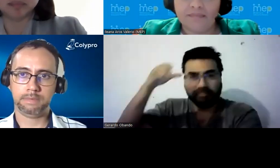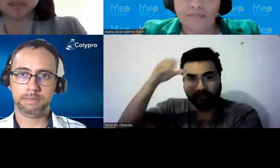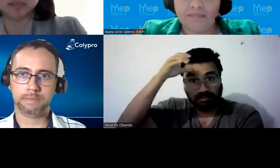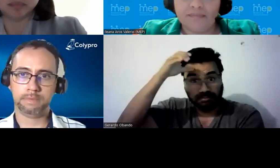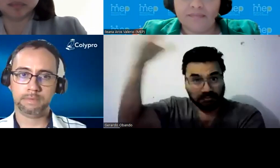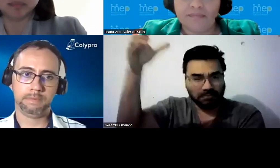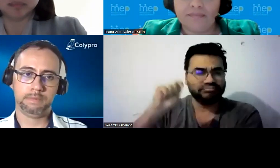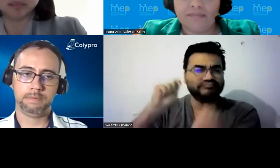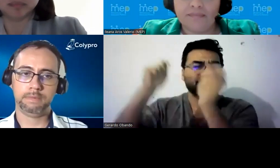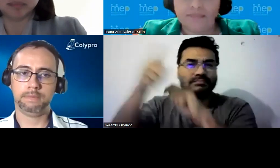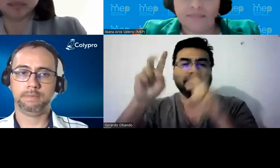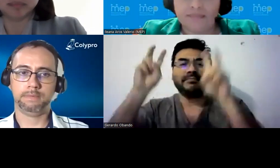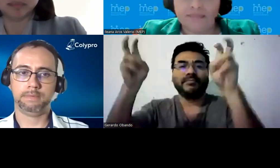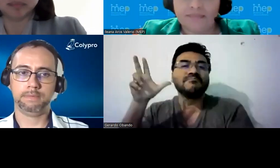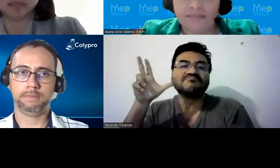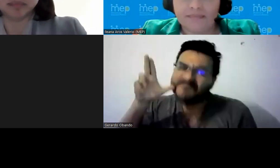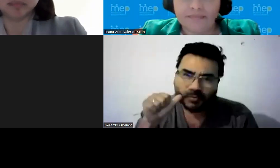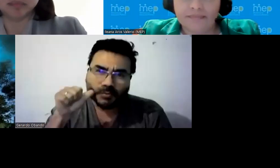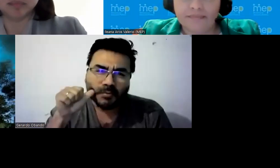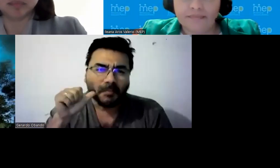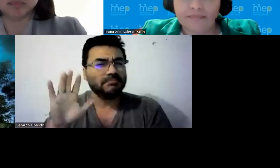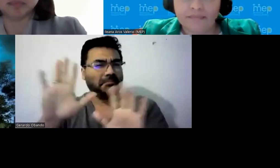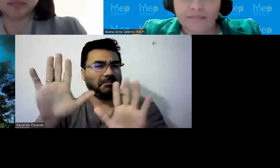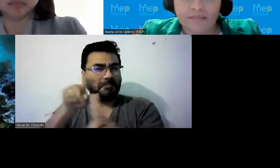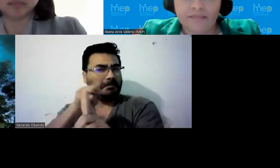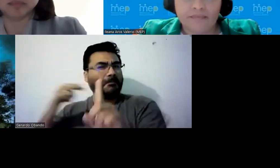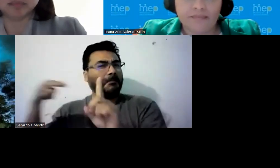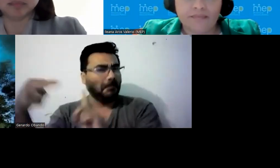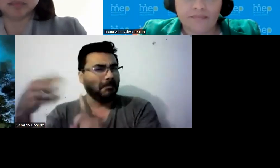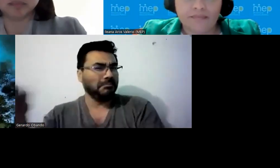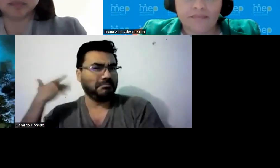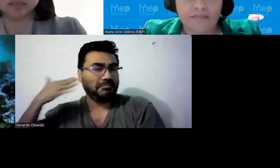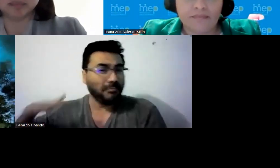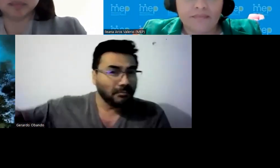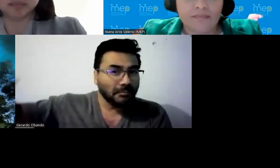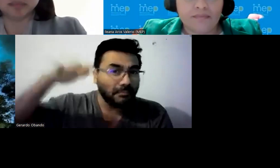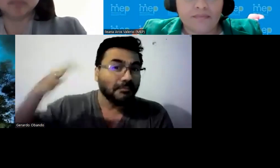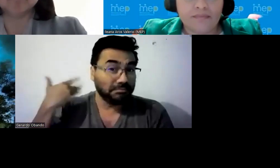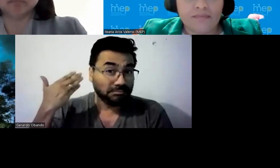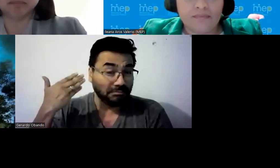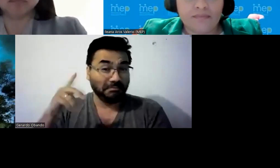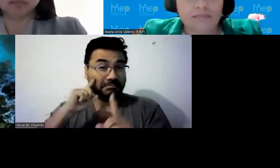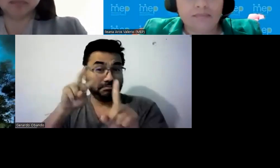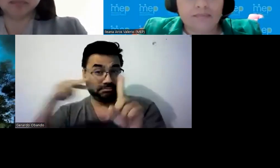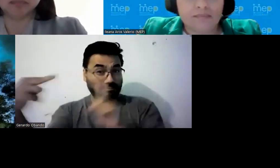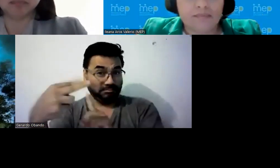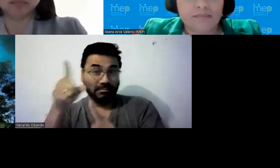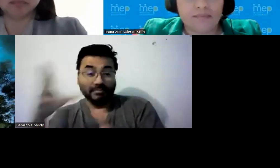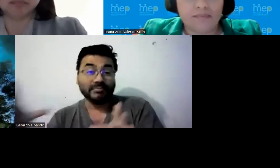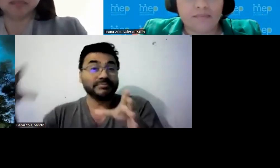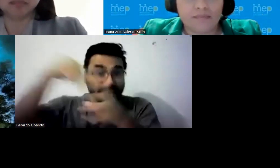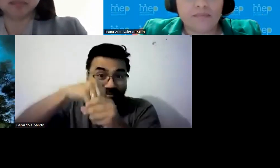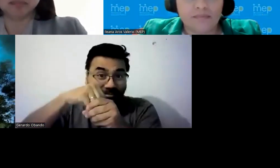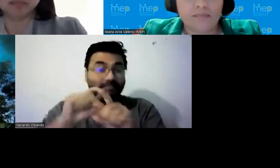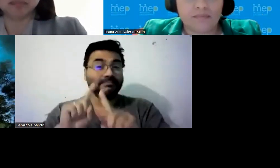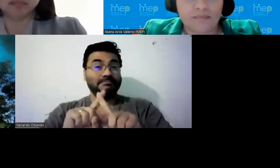temas muy interesantes desde hace mucho tiempo la cultura de nosotros siempre siempre ha sido machista de una u otra forma tanto oyentes